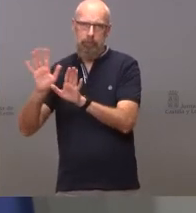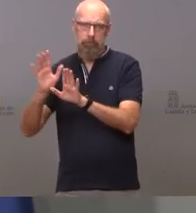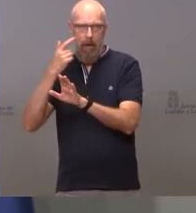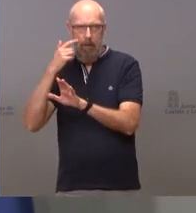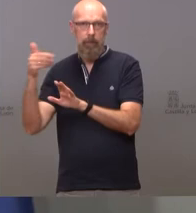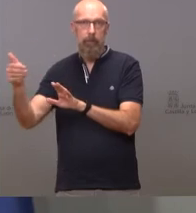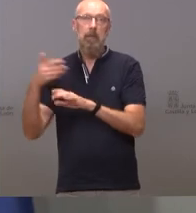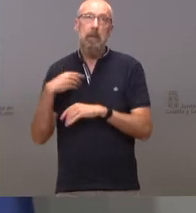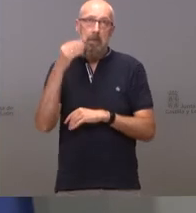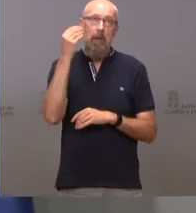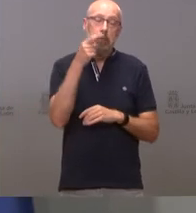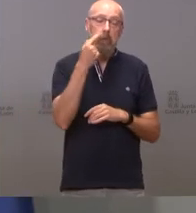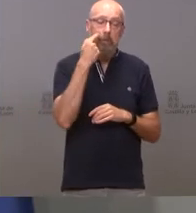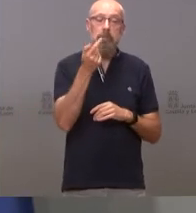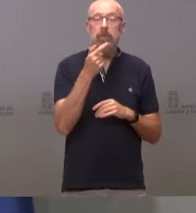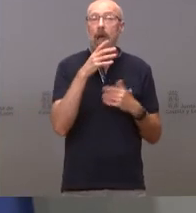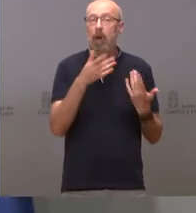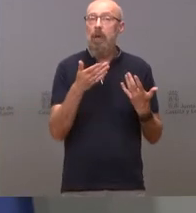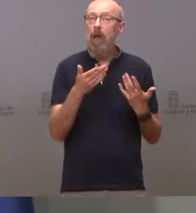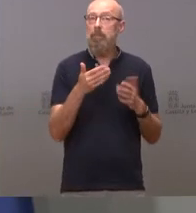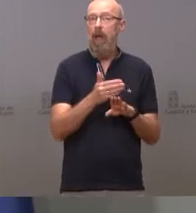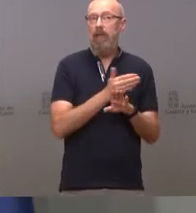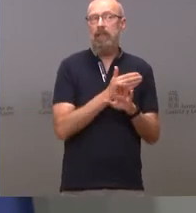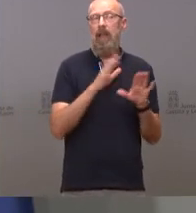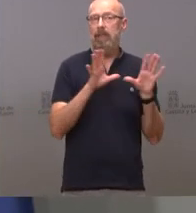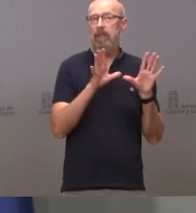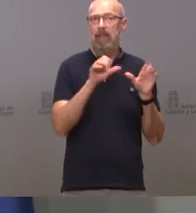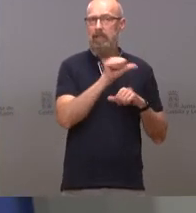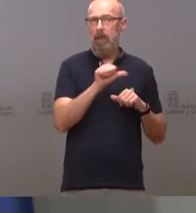a adelantar al límite de lo que dice la ficha técnica que son las 10 semanas